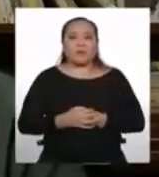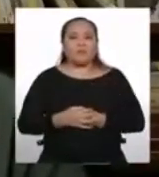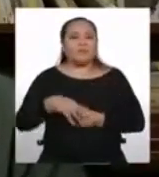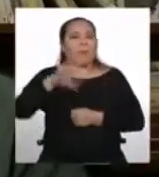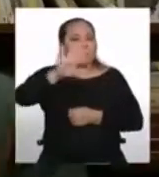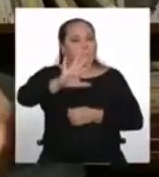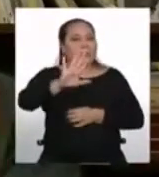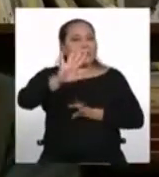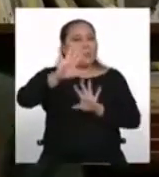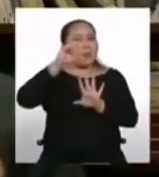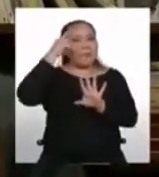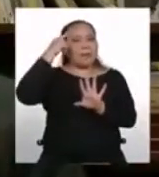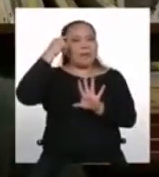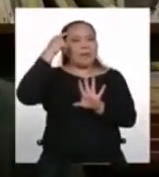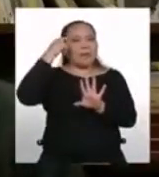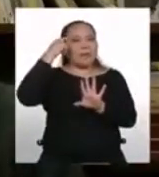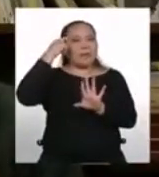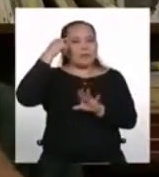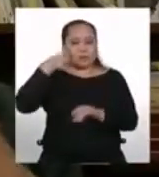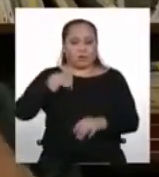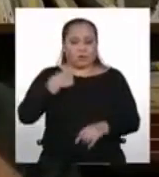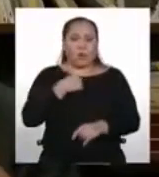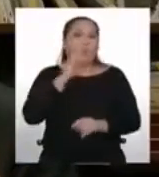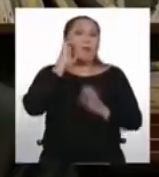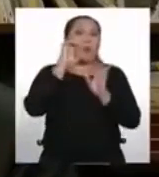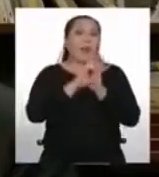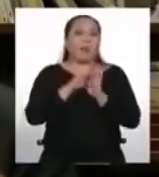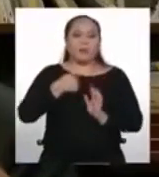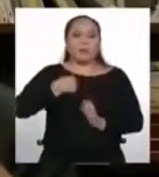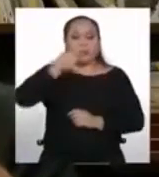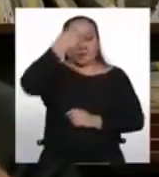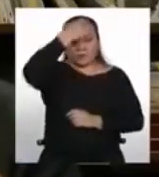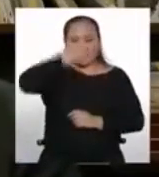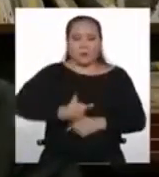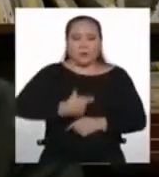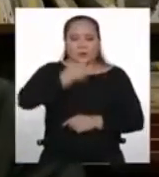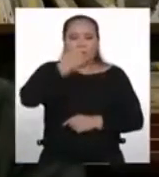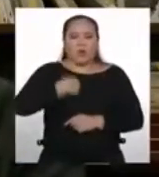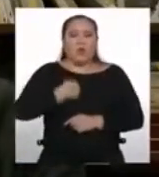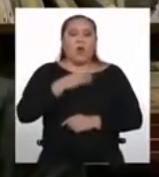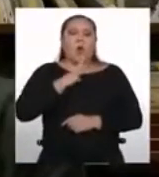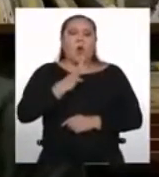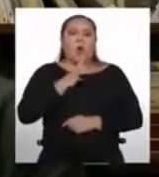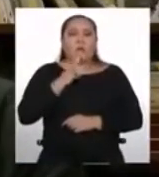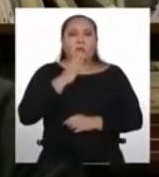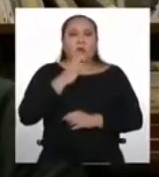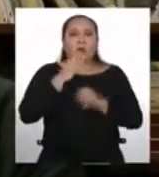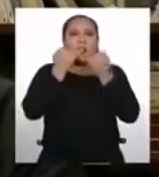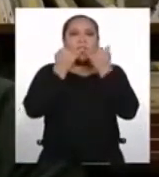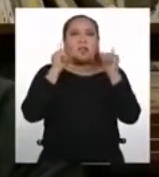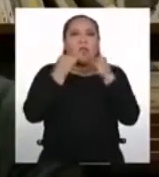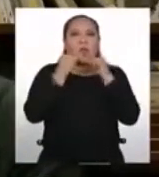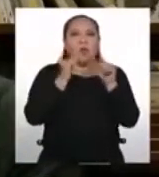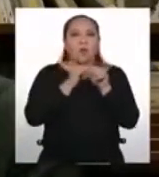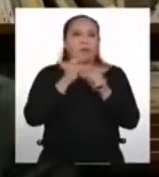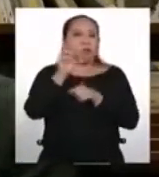Y pensemos, desde el punto de vista de un hablante de lengua originaria o indígena, ¿cuáles son las razones para mantener